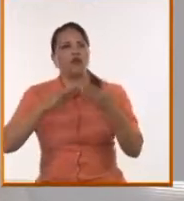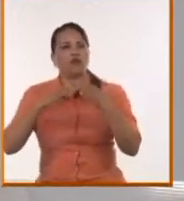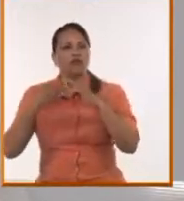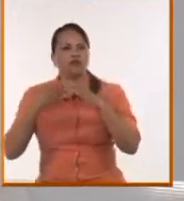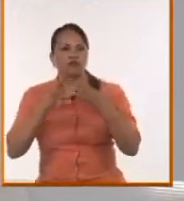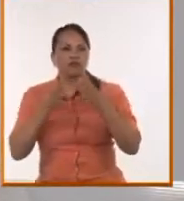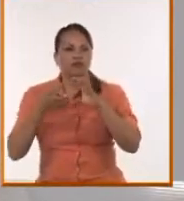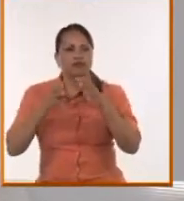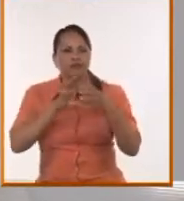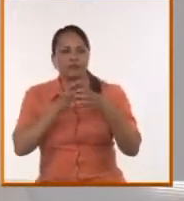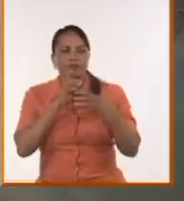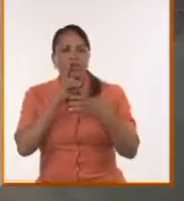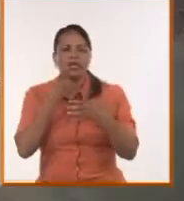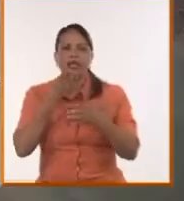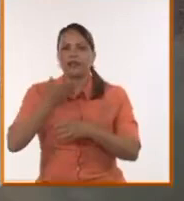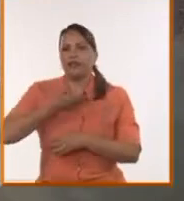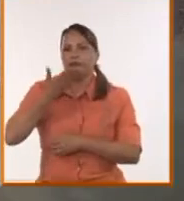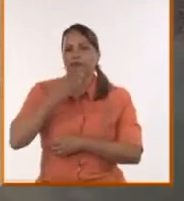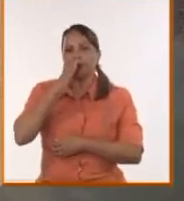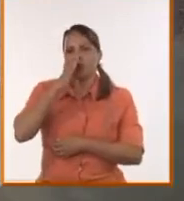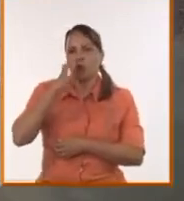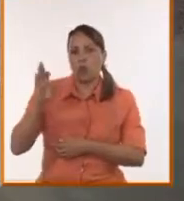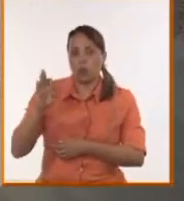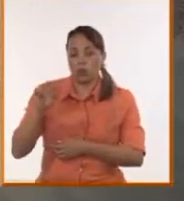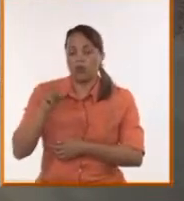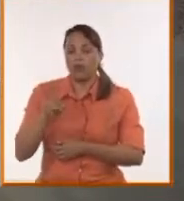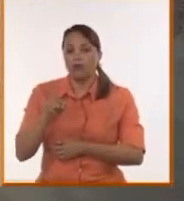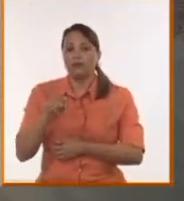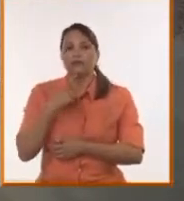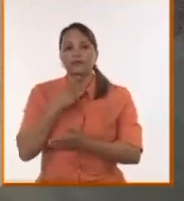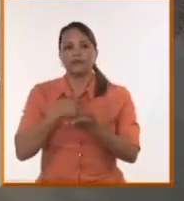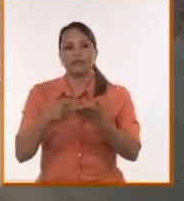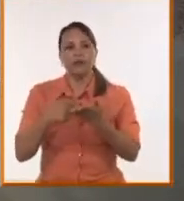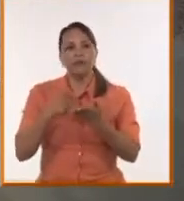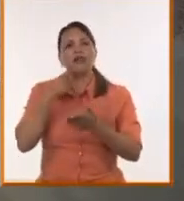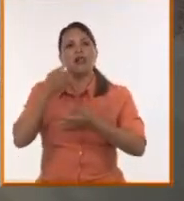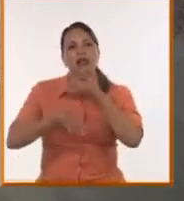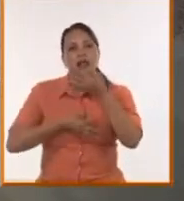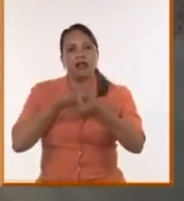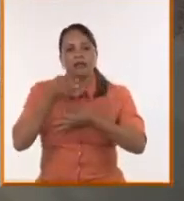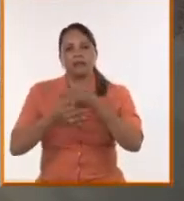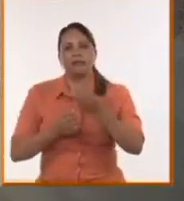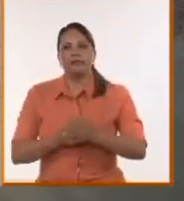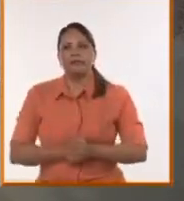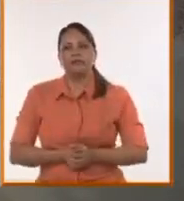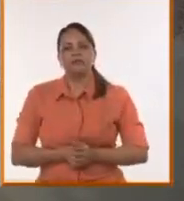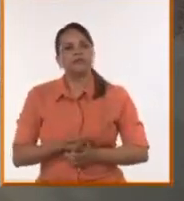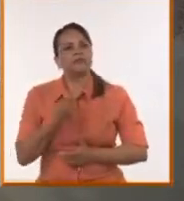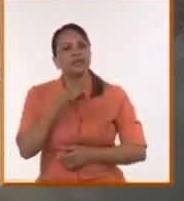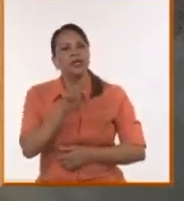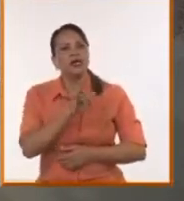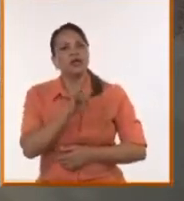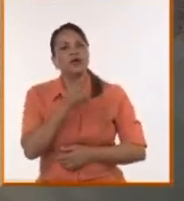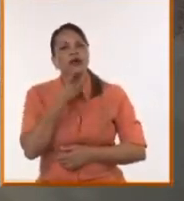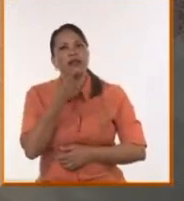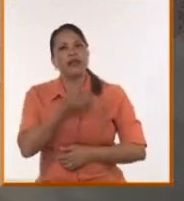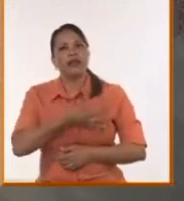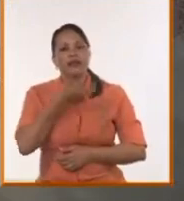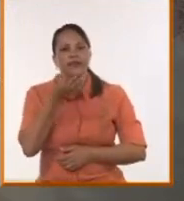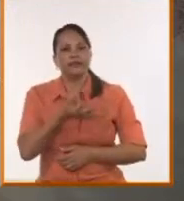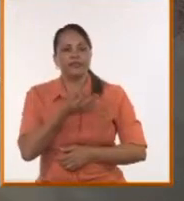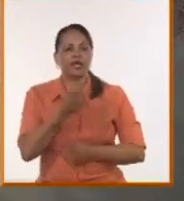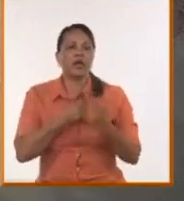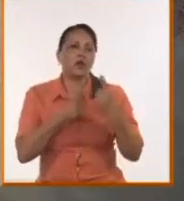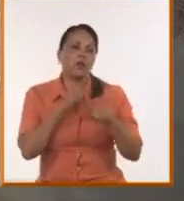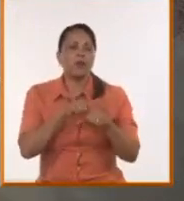discursos de odio. Entonces, hemos visto eso en las últimas semanas, este hashtag de narcopresidente. ahí hay una articulación. Es decir, en algún